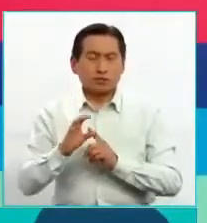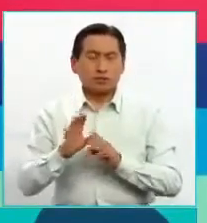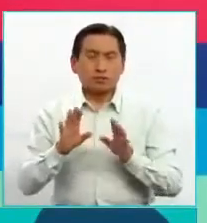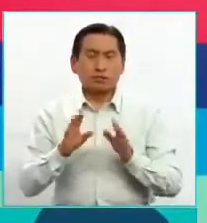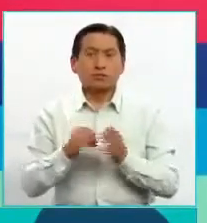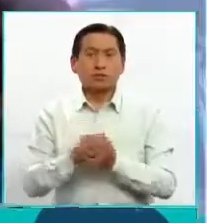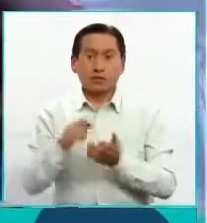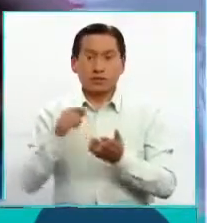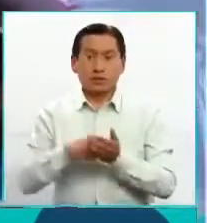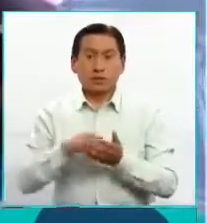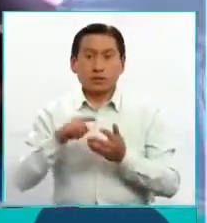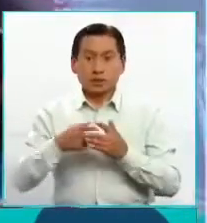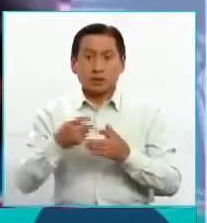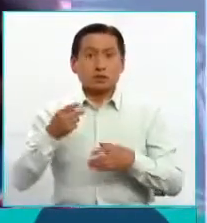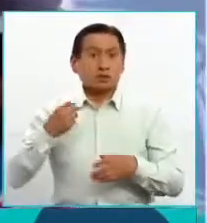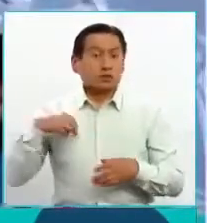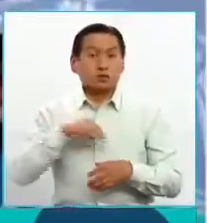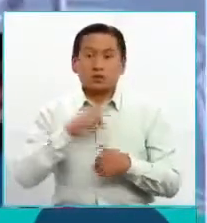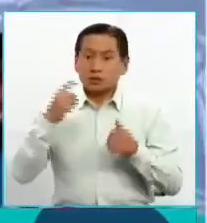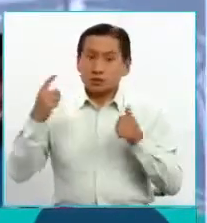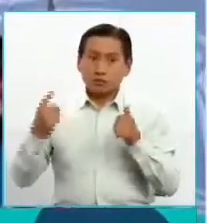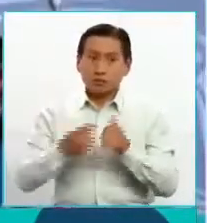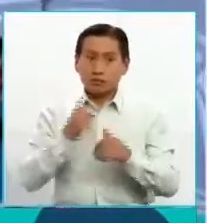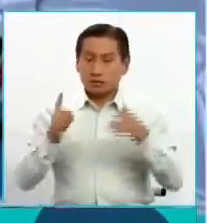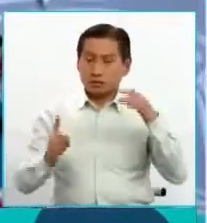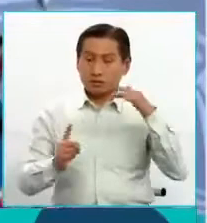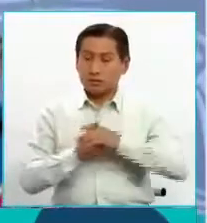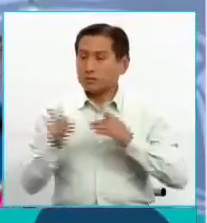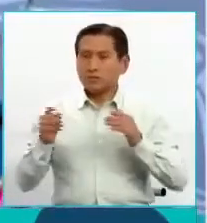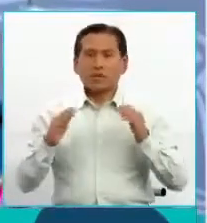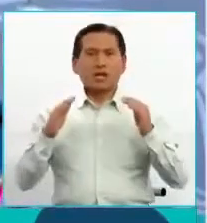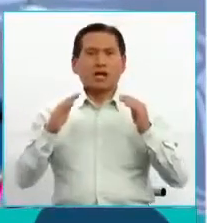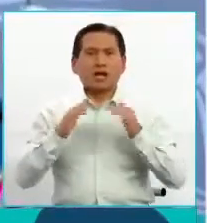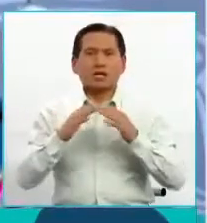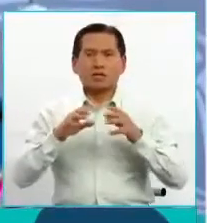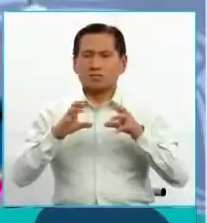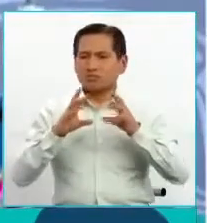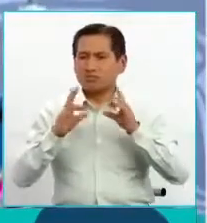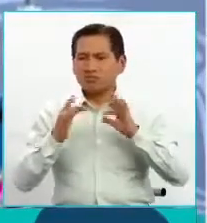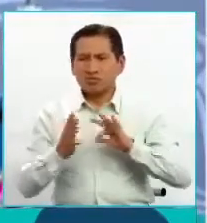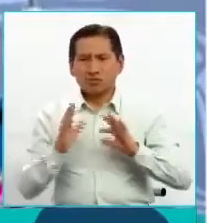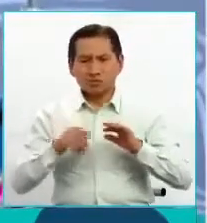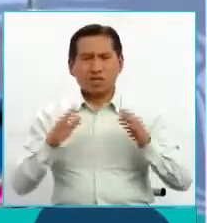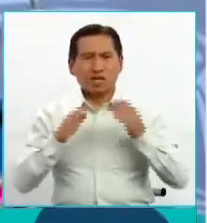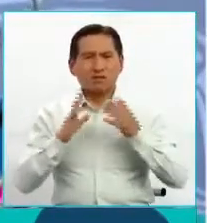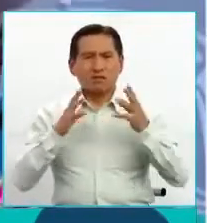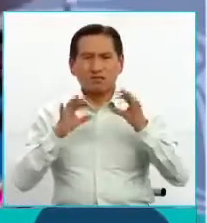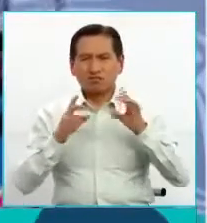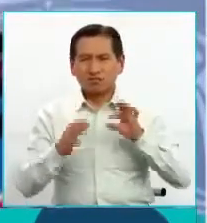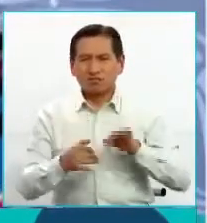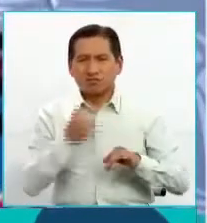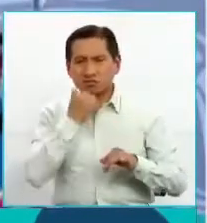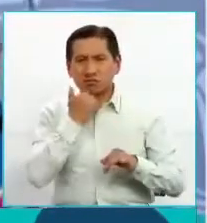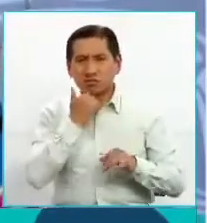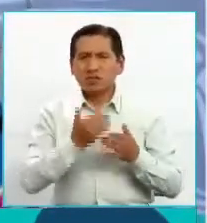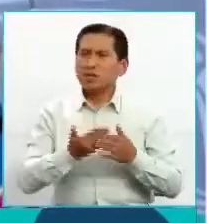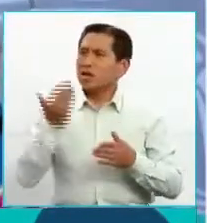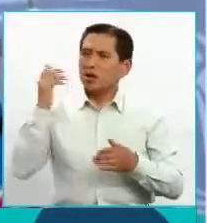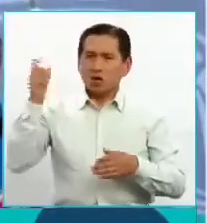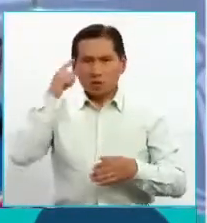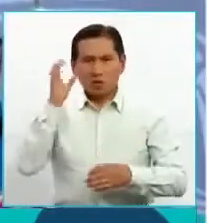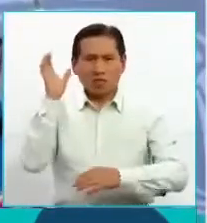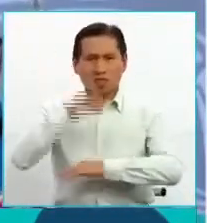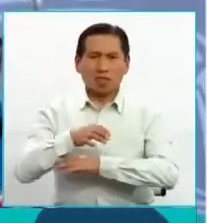partir de ahí nosotros hemos, primero hemos encontrado una casa destruida, en ruinas podemos decir, en la gestión del gobierno de